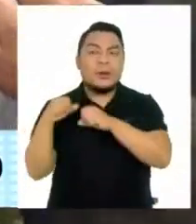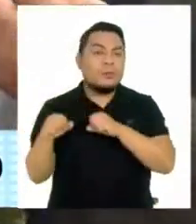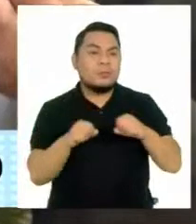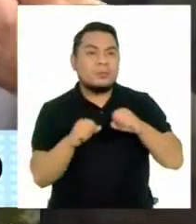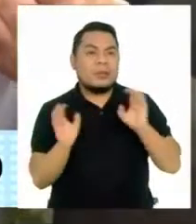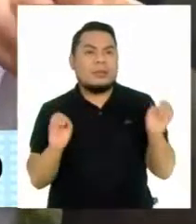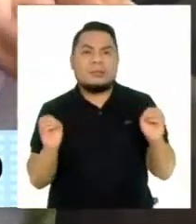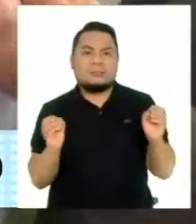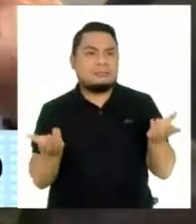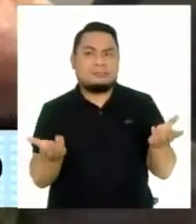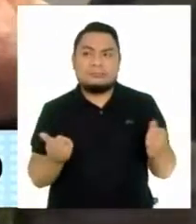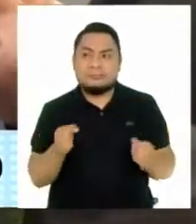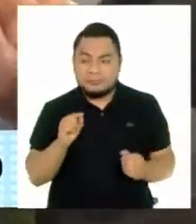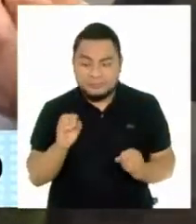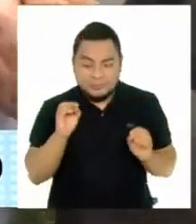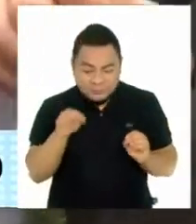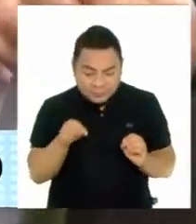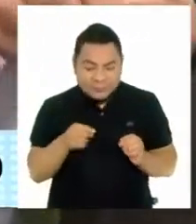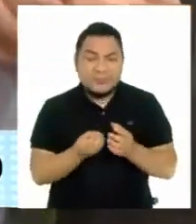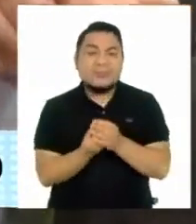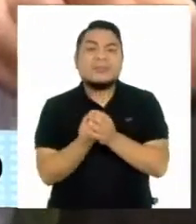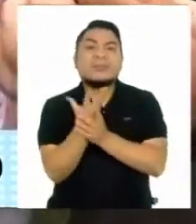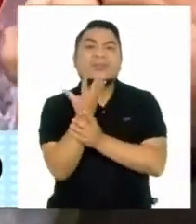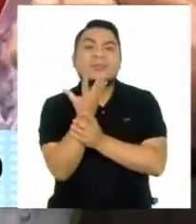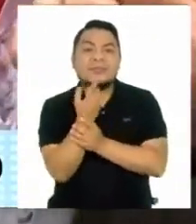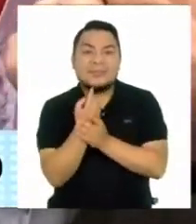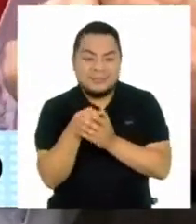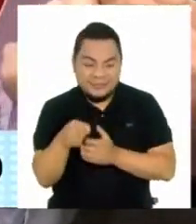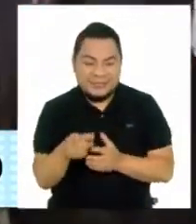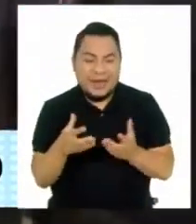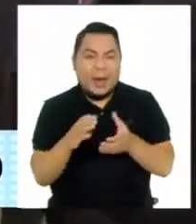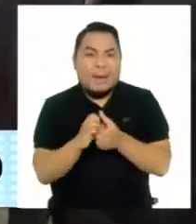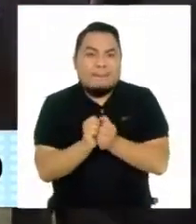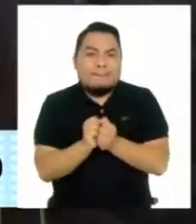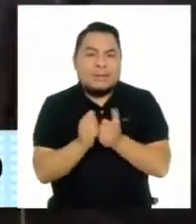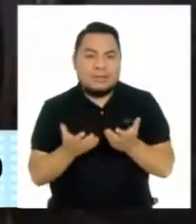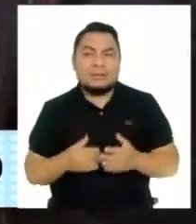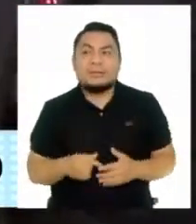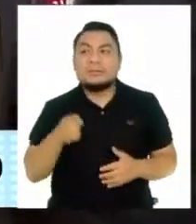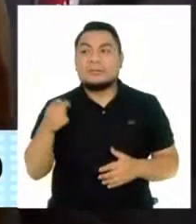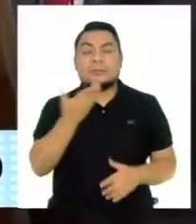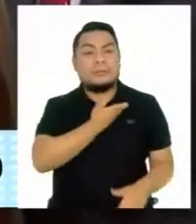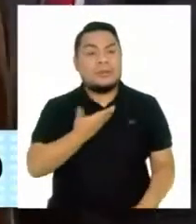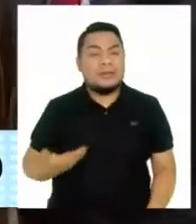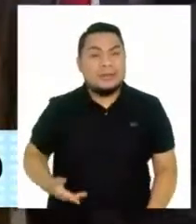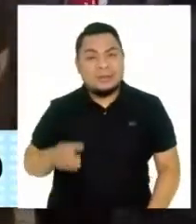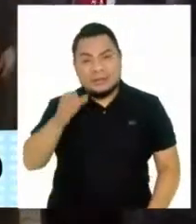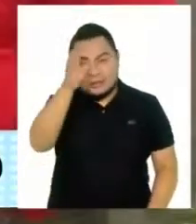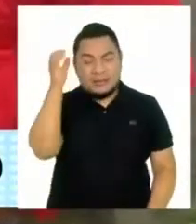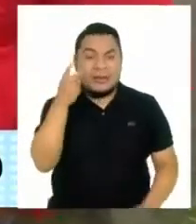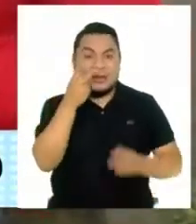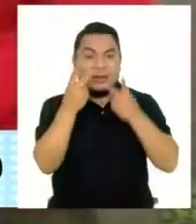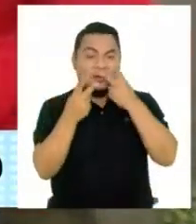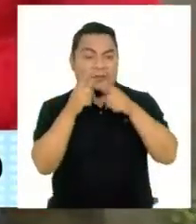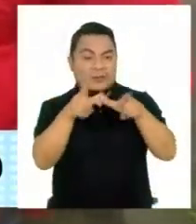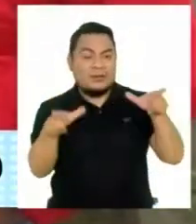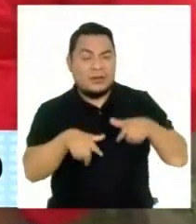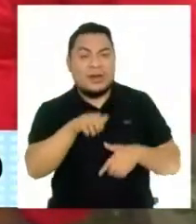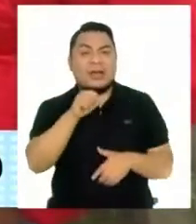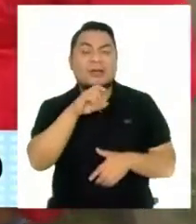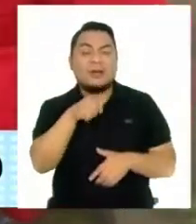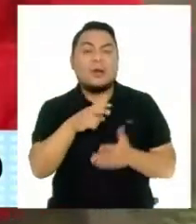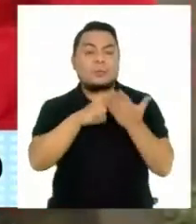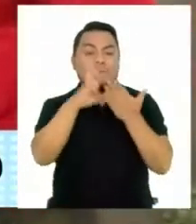Justamente esta vegetación hace que haya una aprehensión de la tierra. El presidente Pedro Castillo visitó en Ancón el proyecto